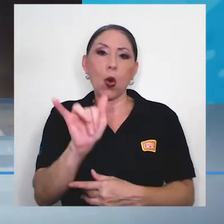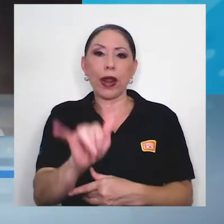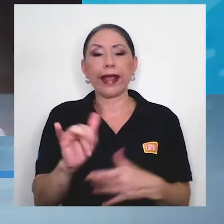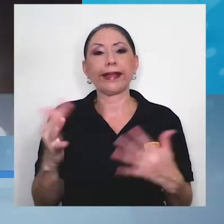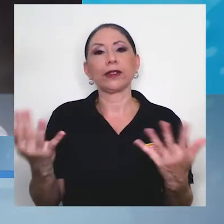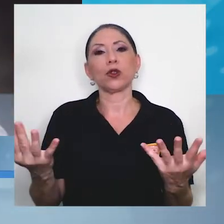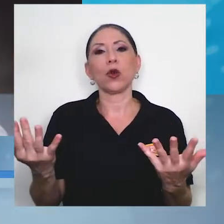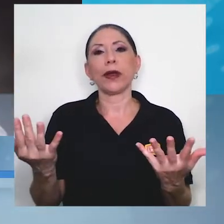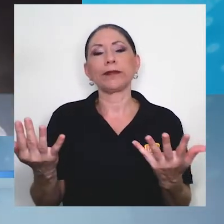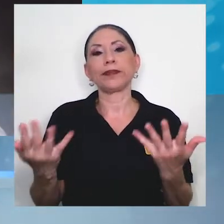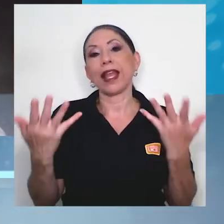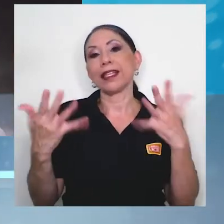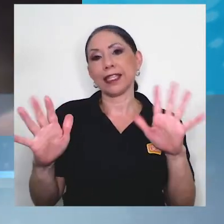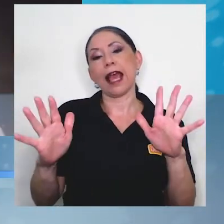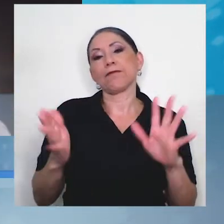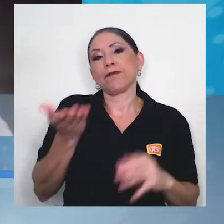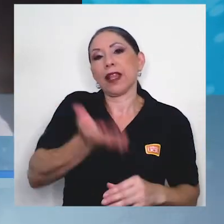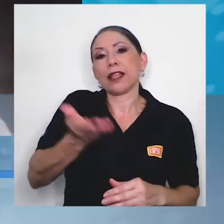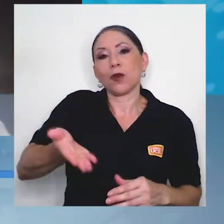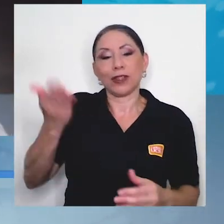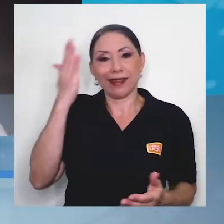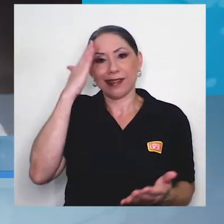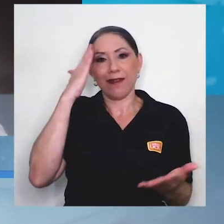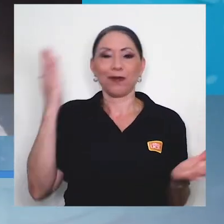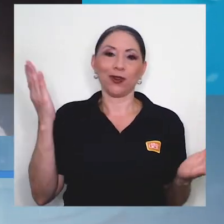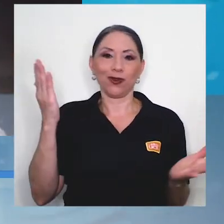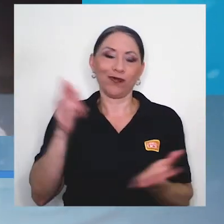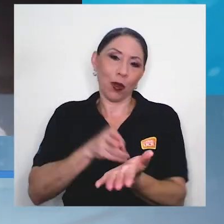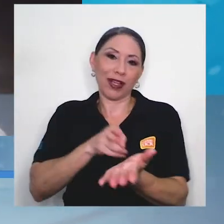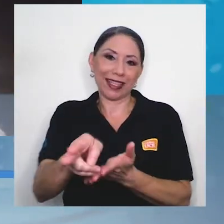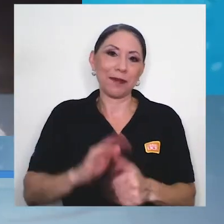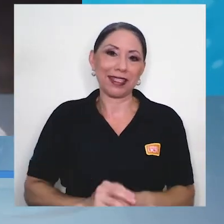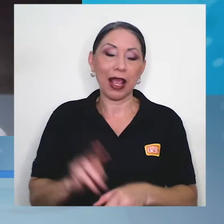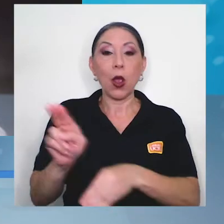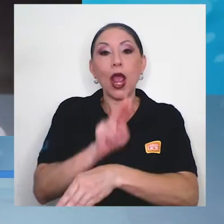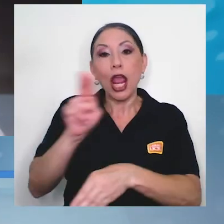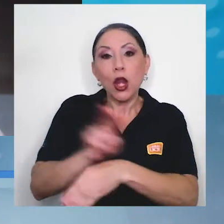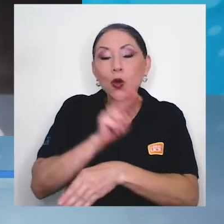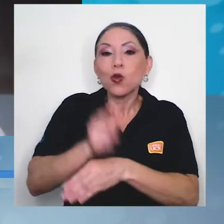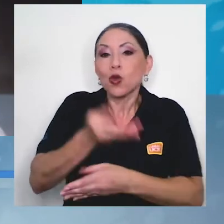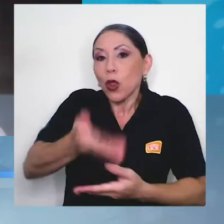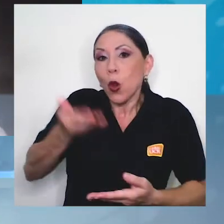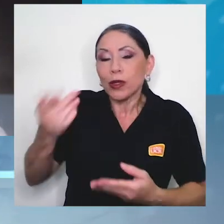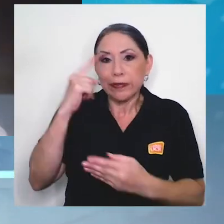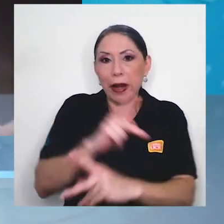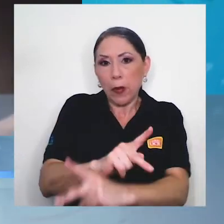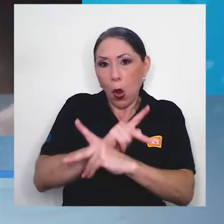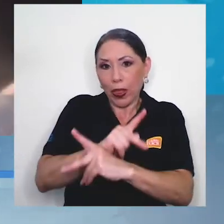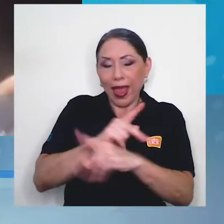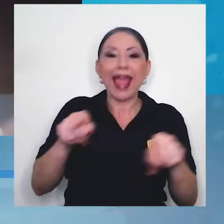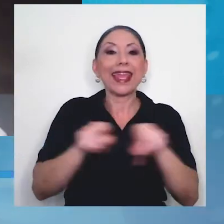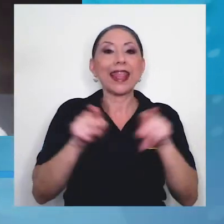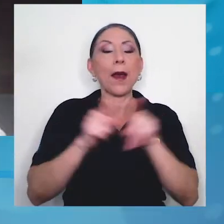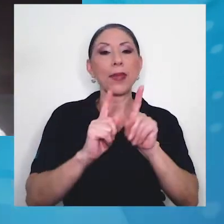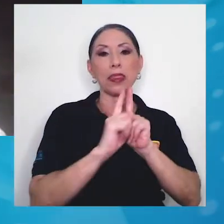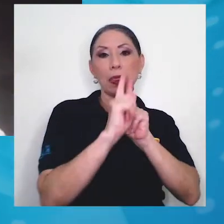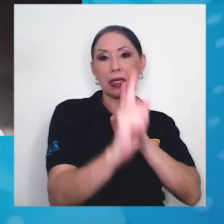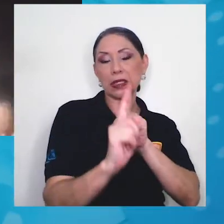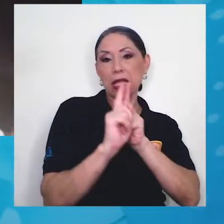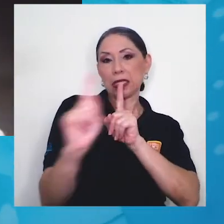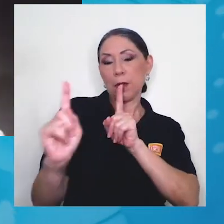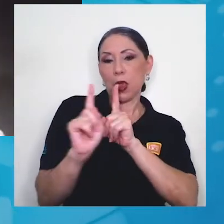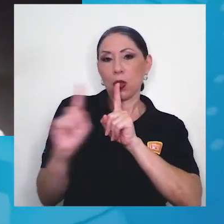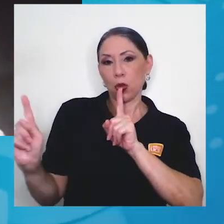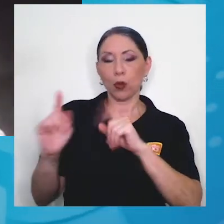es ya las cosas que sabemos, honestamente, el uso de equipo protector y el distanciamiento.